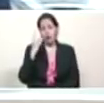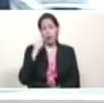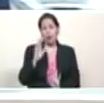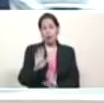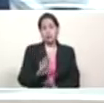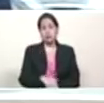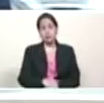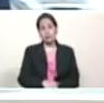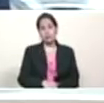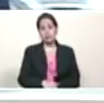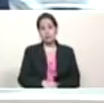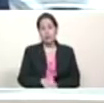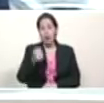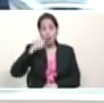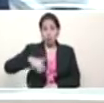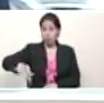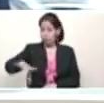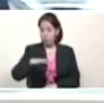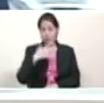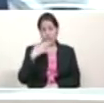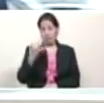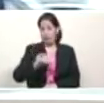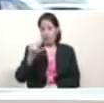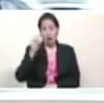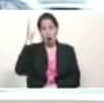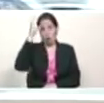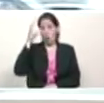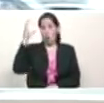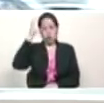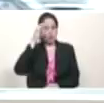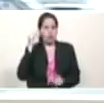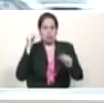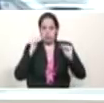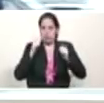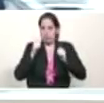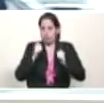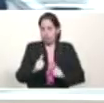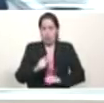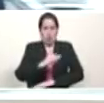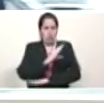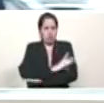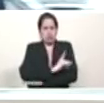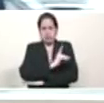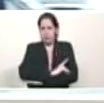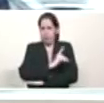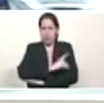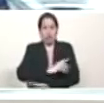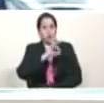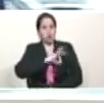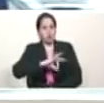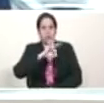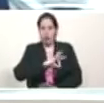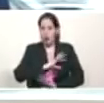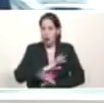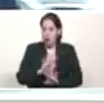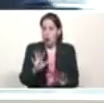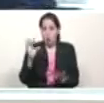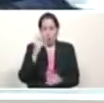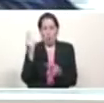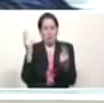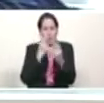verdaderamente con una gran conciencia, una gran disciplina social, un gran compromiso de país.